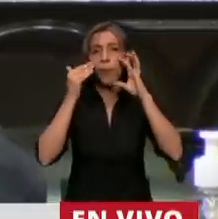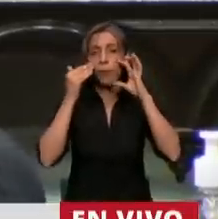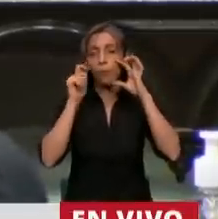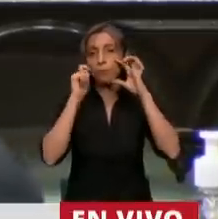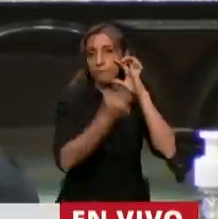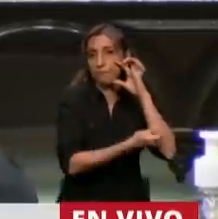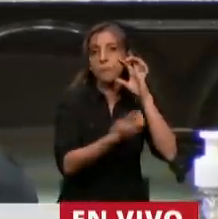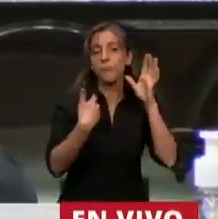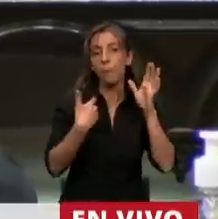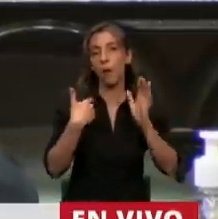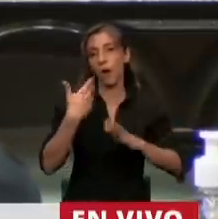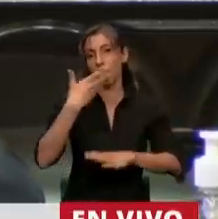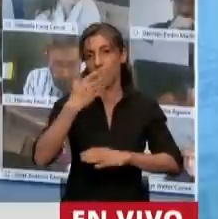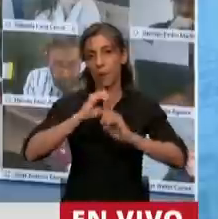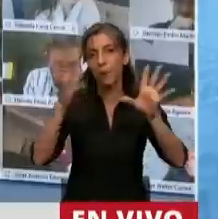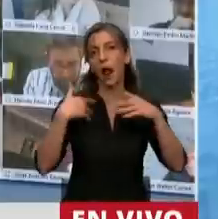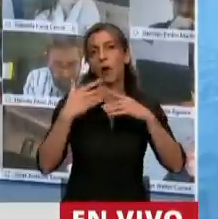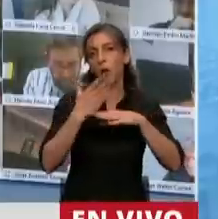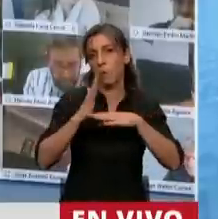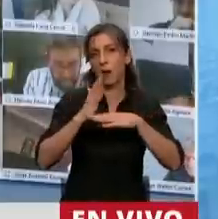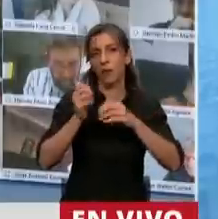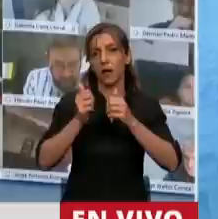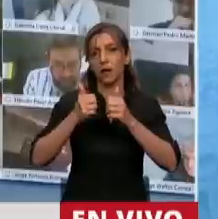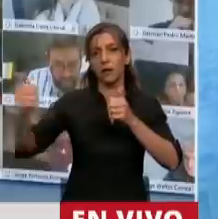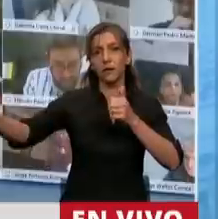reglamentaria y para poder expresarme con mayor facilidad.